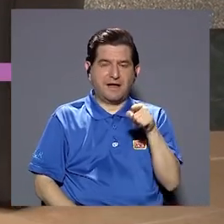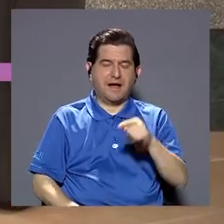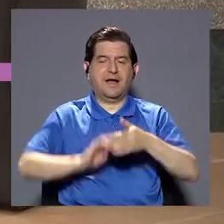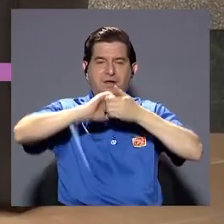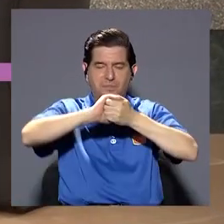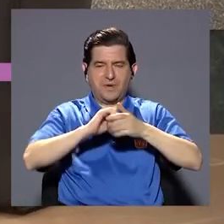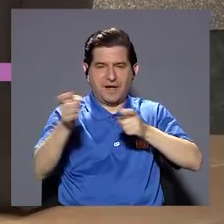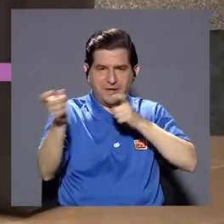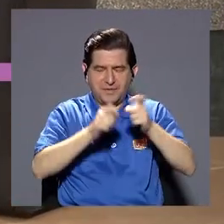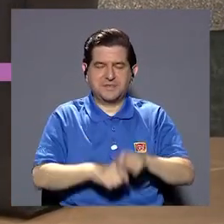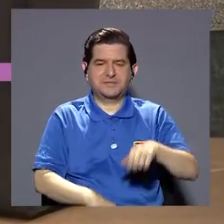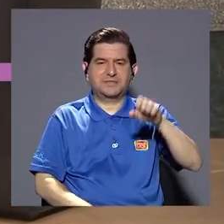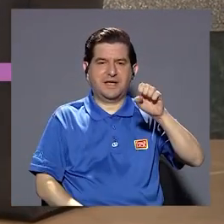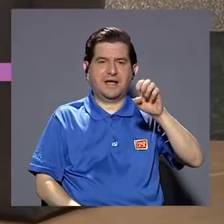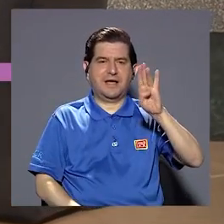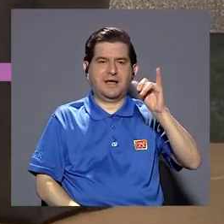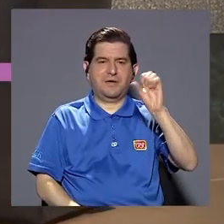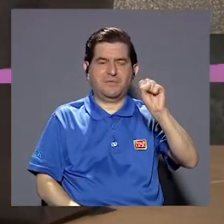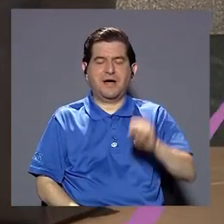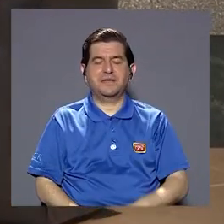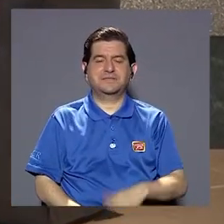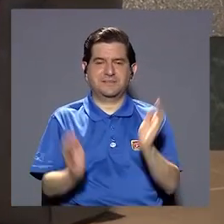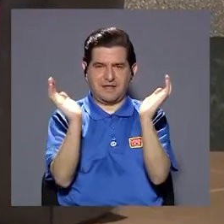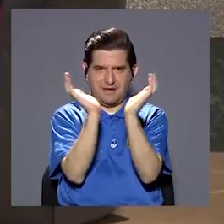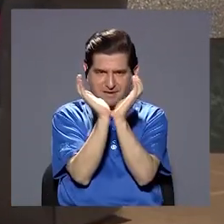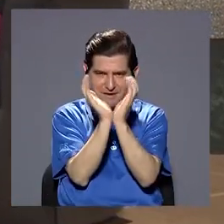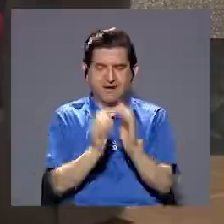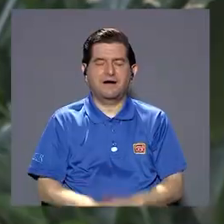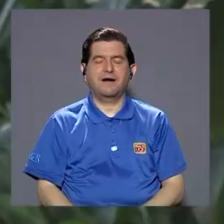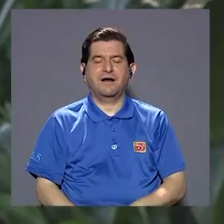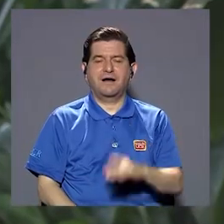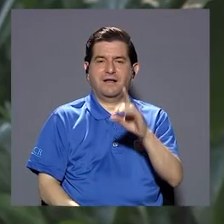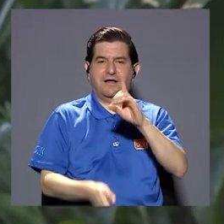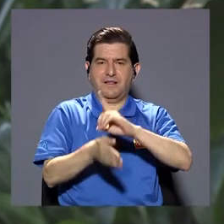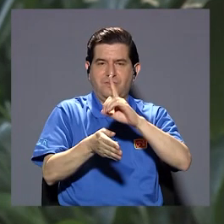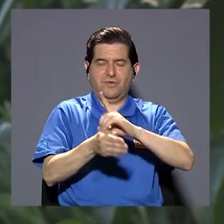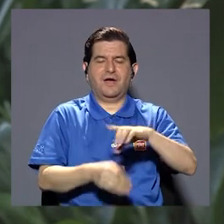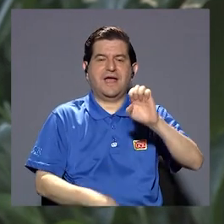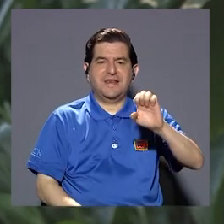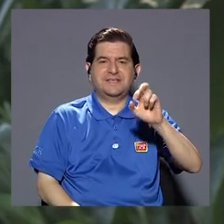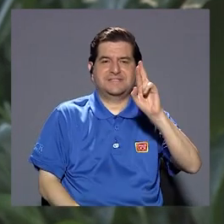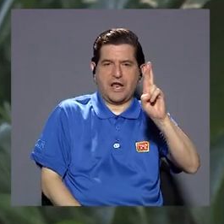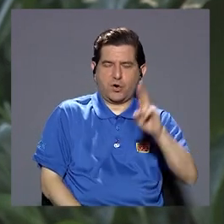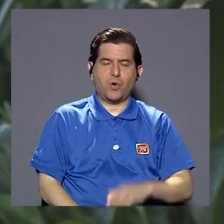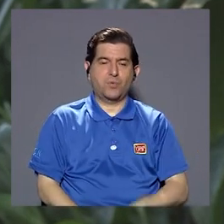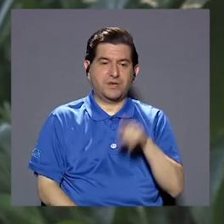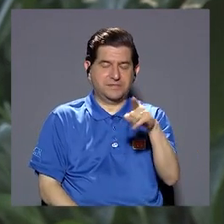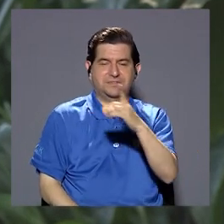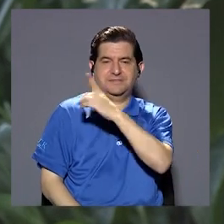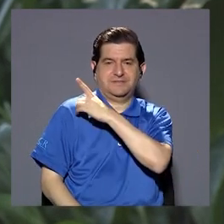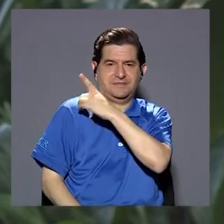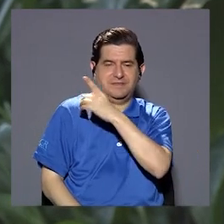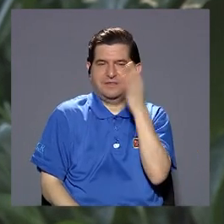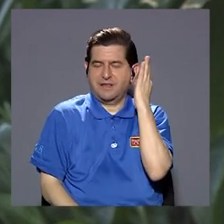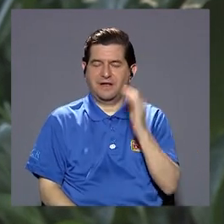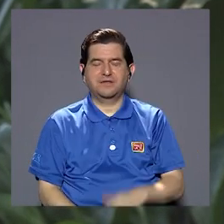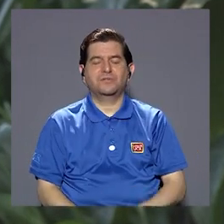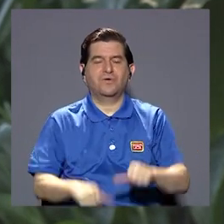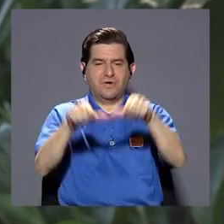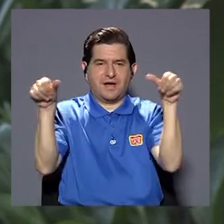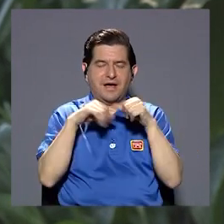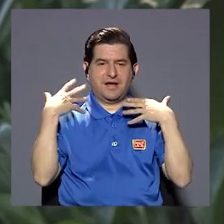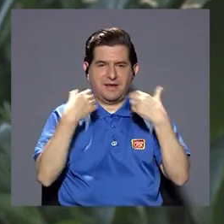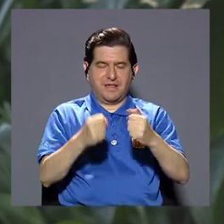administrando un EVAIS de la Caja Costa Vicente del Seguro Social y está con nosotros la doctora Elisa Robles que ella es la directora